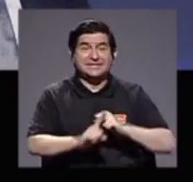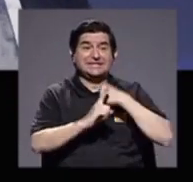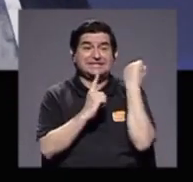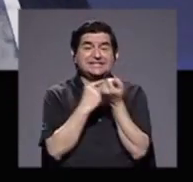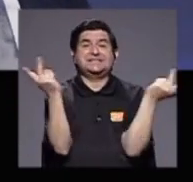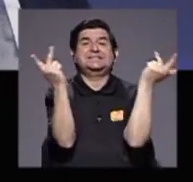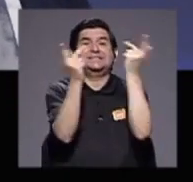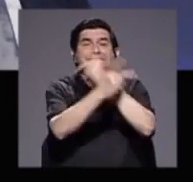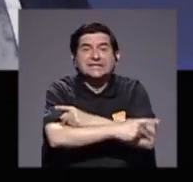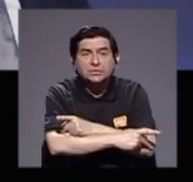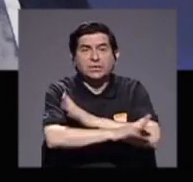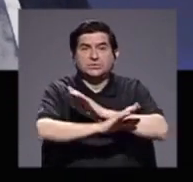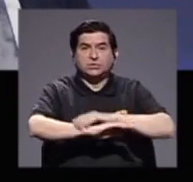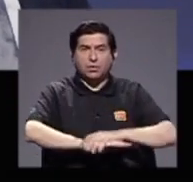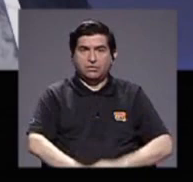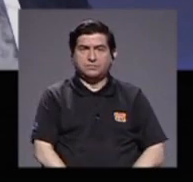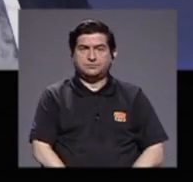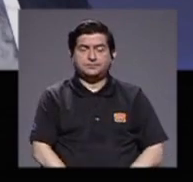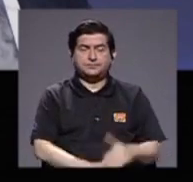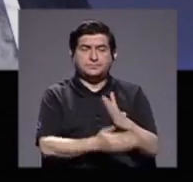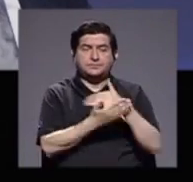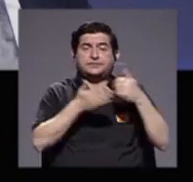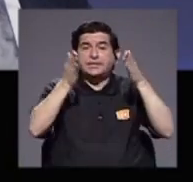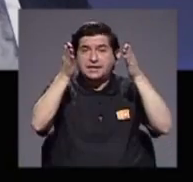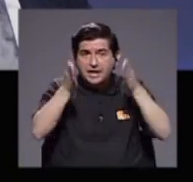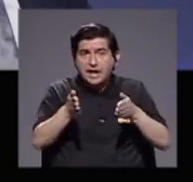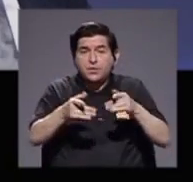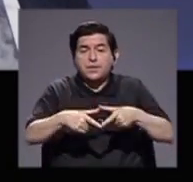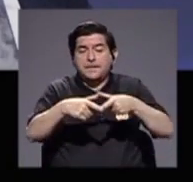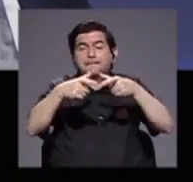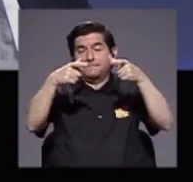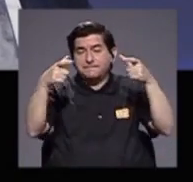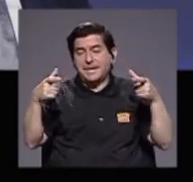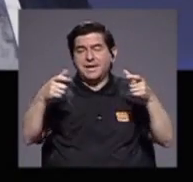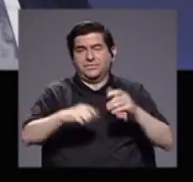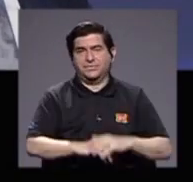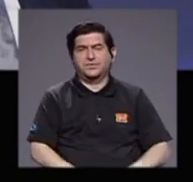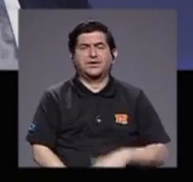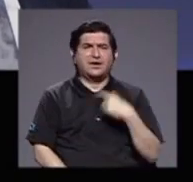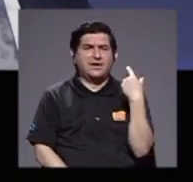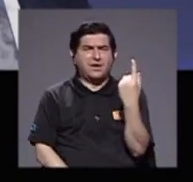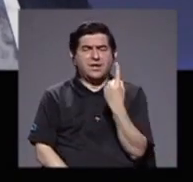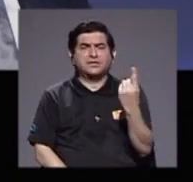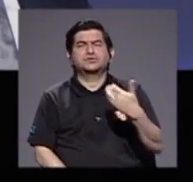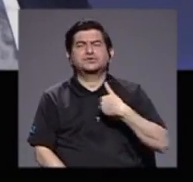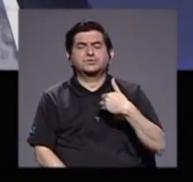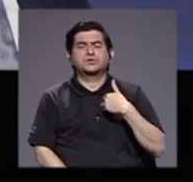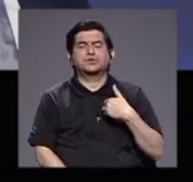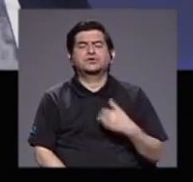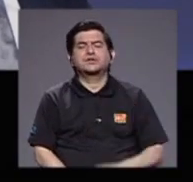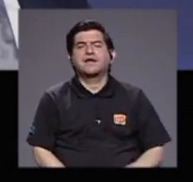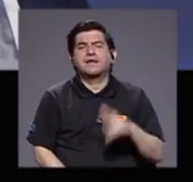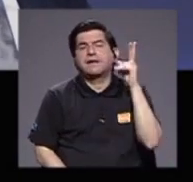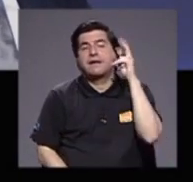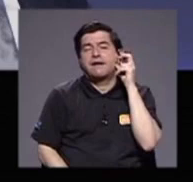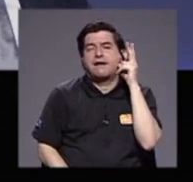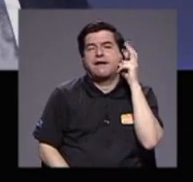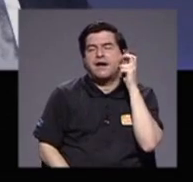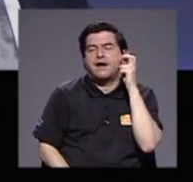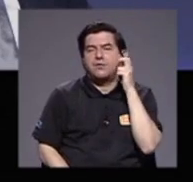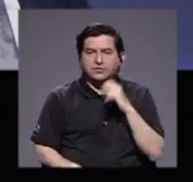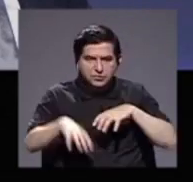de que algunos, la mayor parte, solamente tienen la voz y no